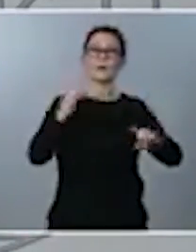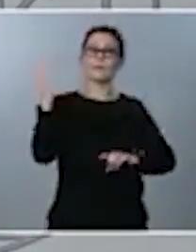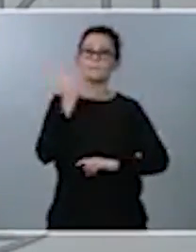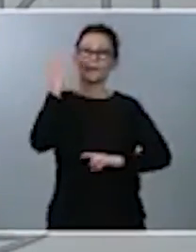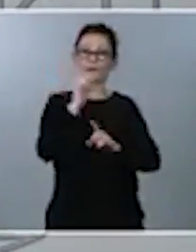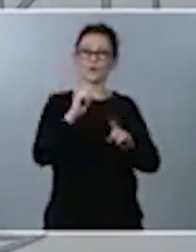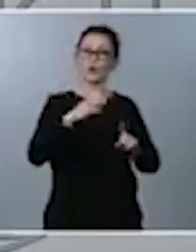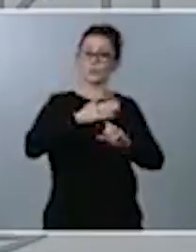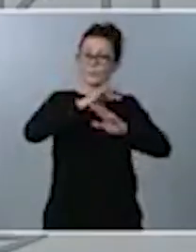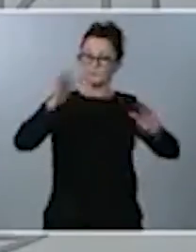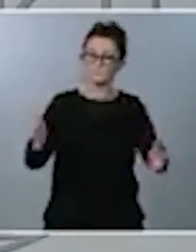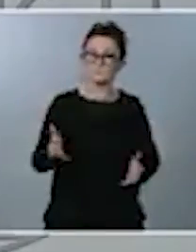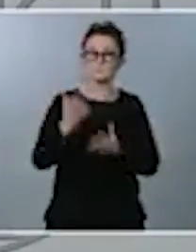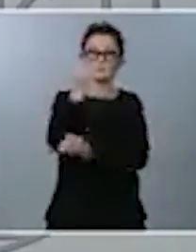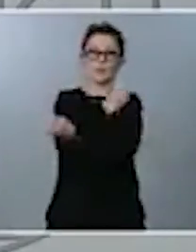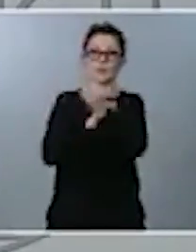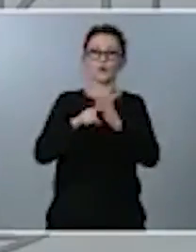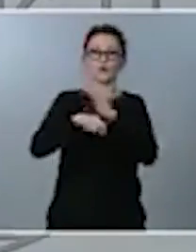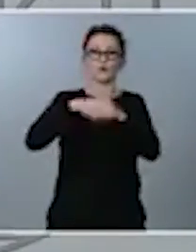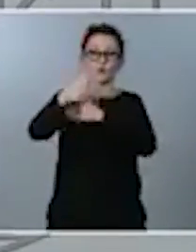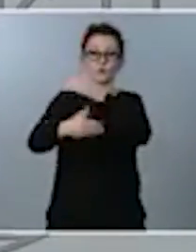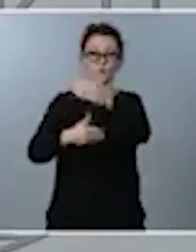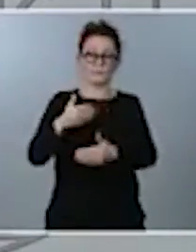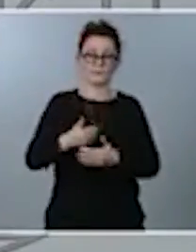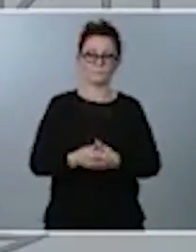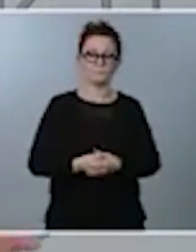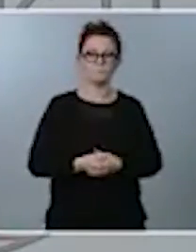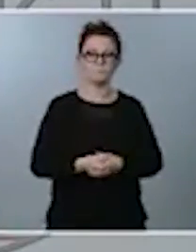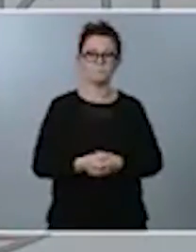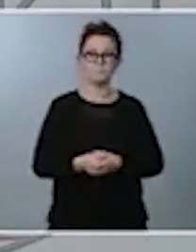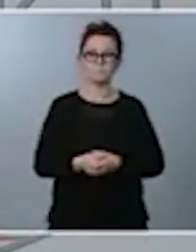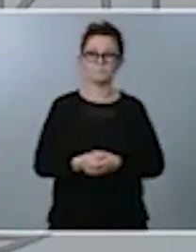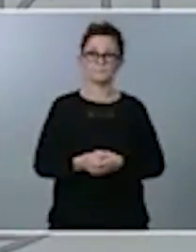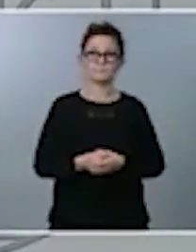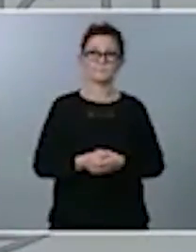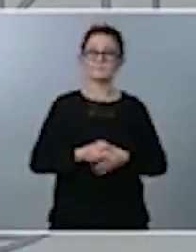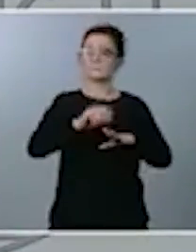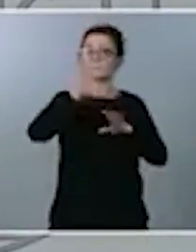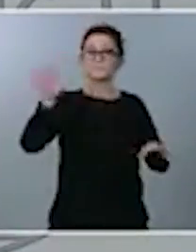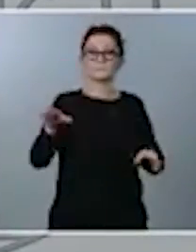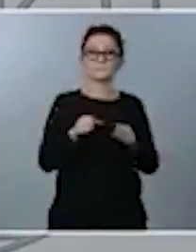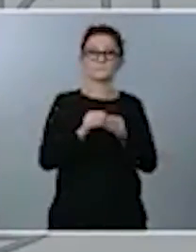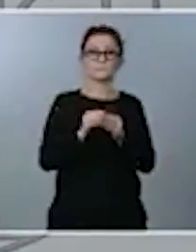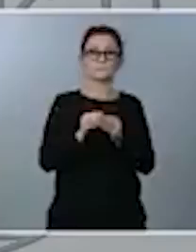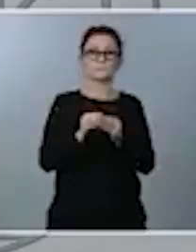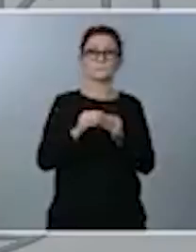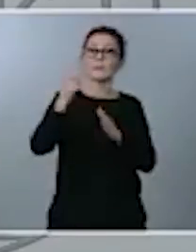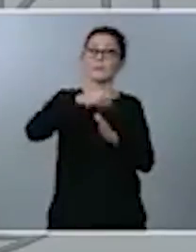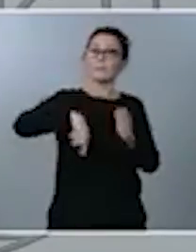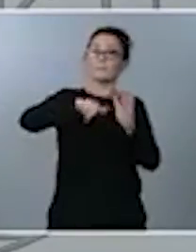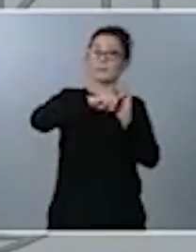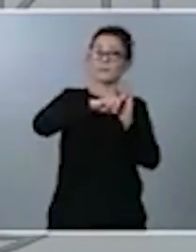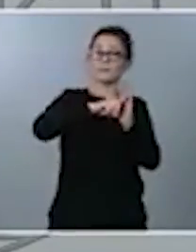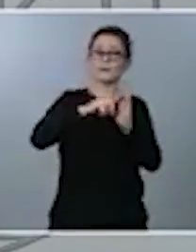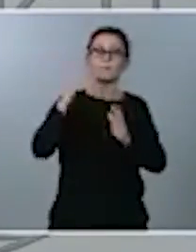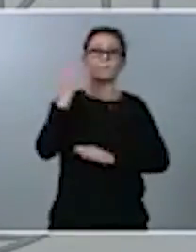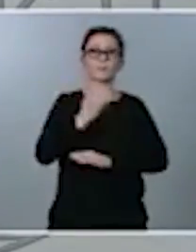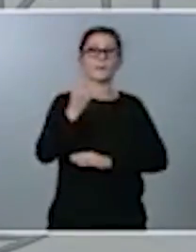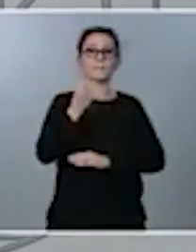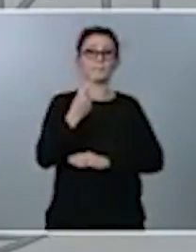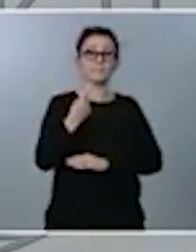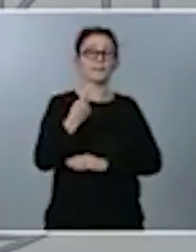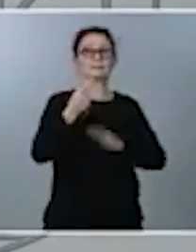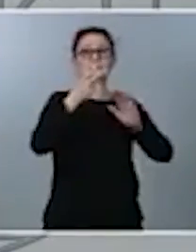económica avanzando en esta internacionalización. En definitiva, una medida que afecta a 1.739 empresas,